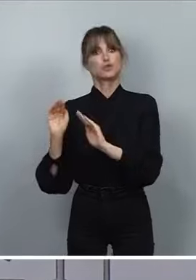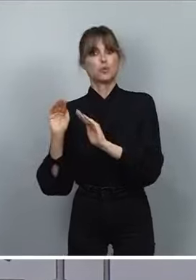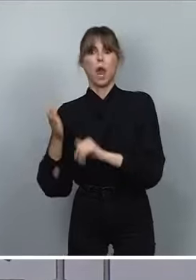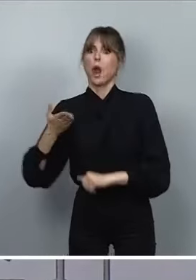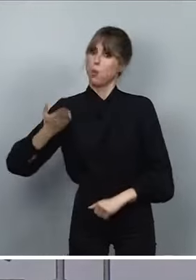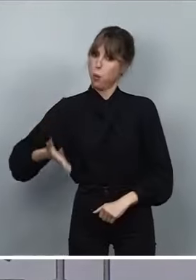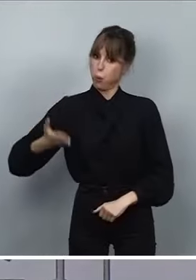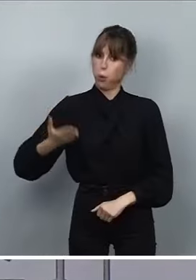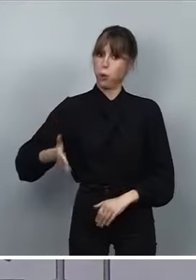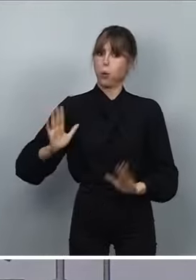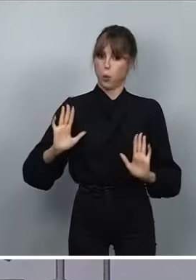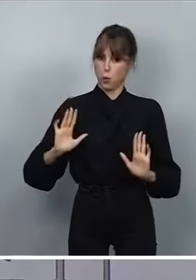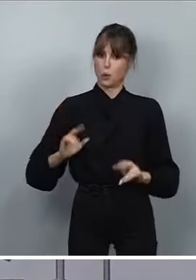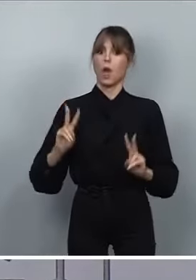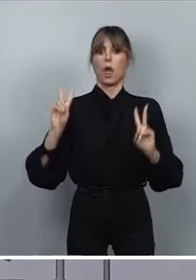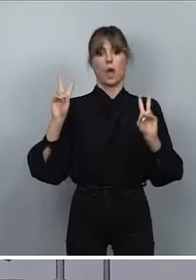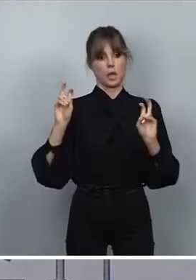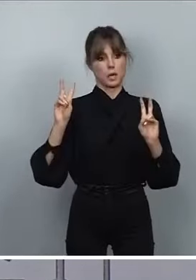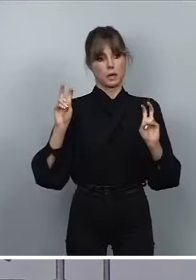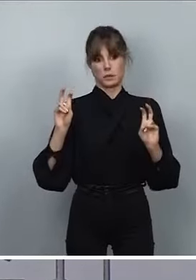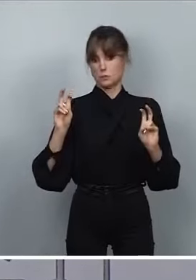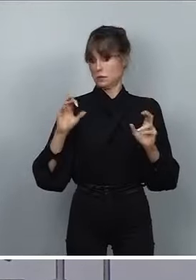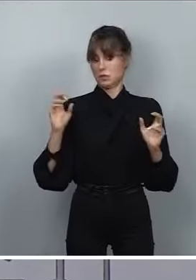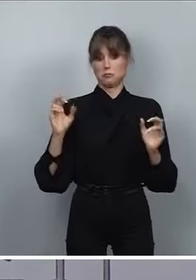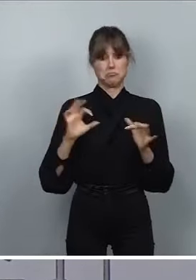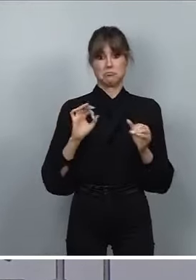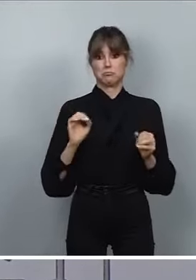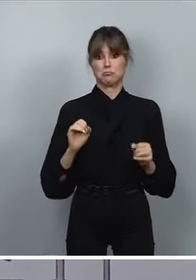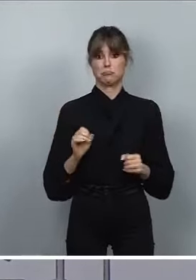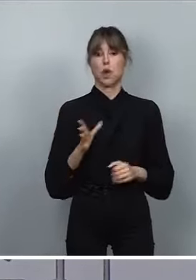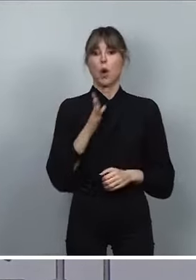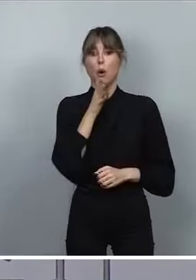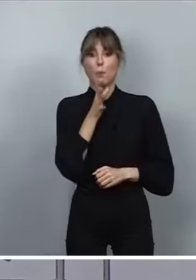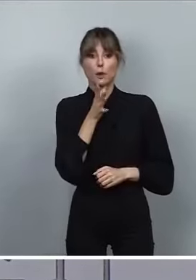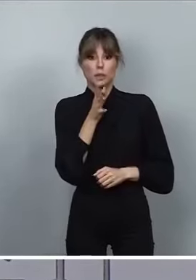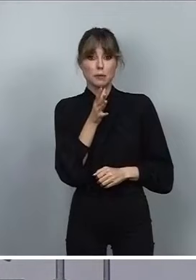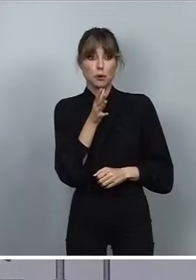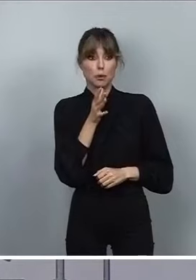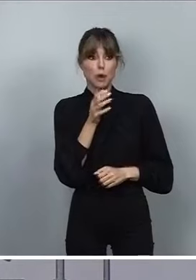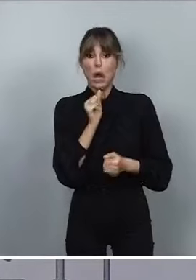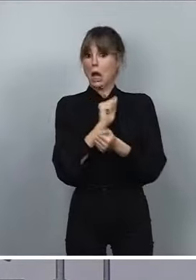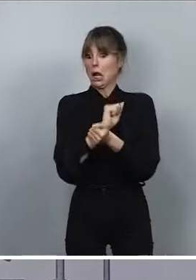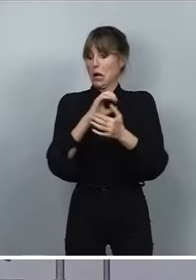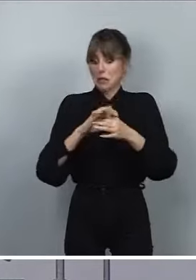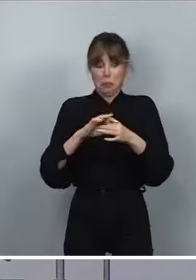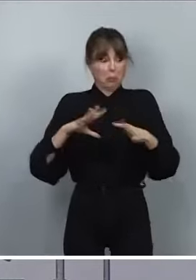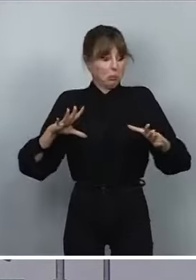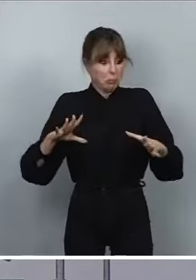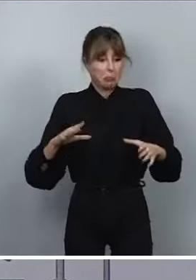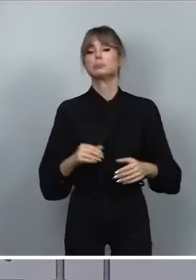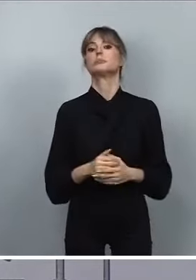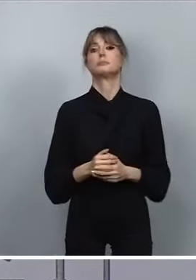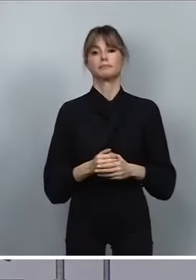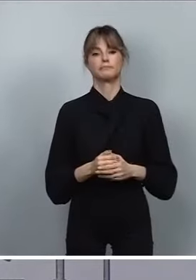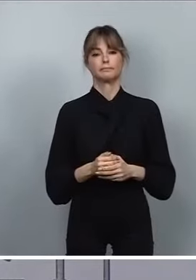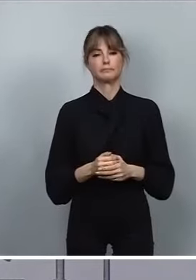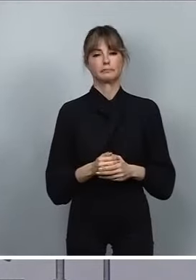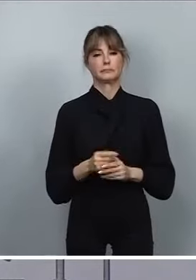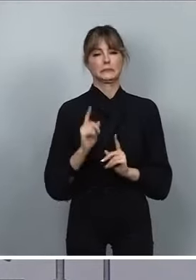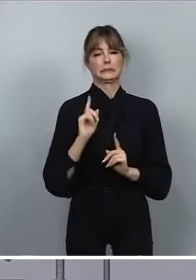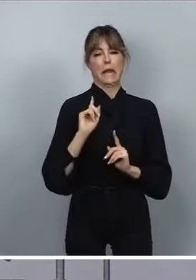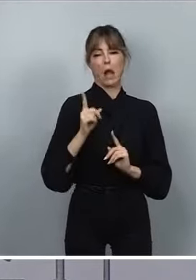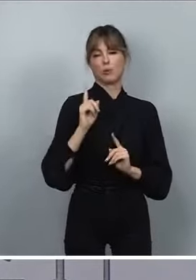con cuestiones que no tenían que ver con la razón por la que estaba en la cárcel y que están basadas sus acusaciones